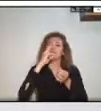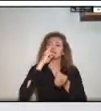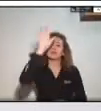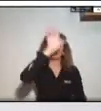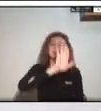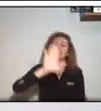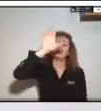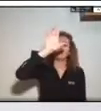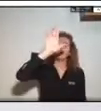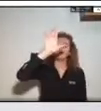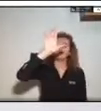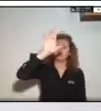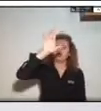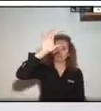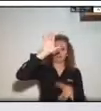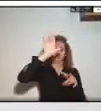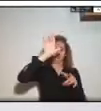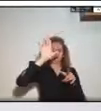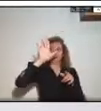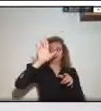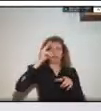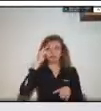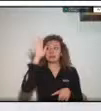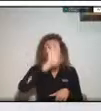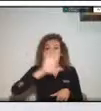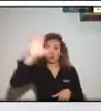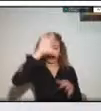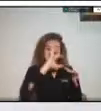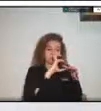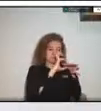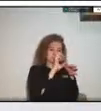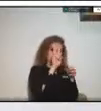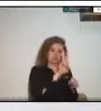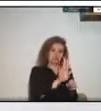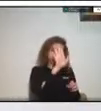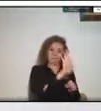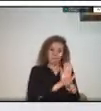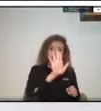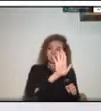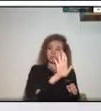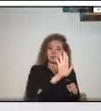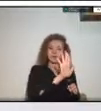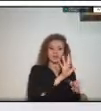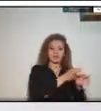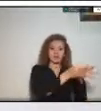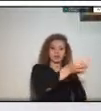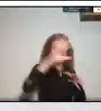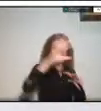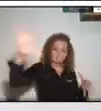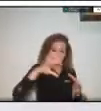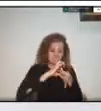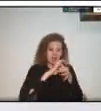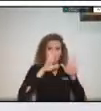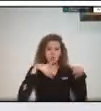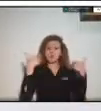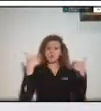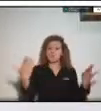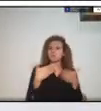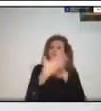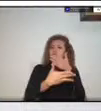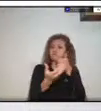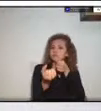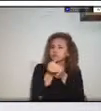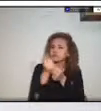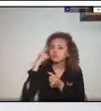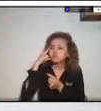o qué retos han encontrado en ese proceso de apoyo o de coordinación que tiene que haber entre los tres